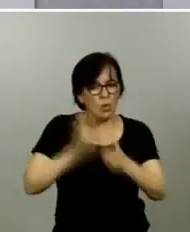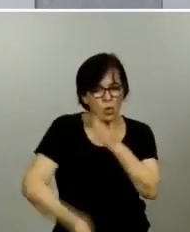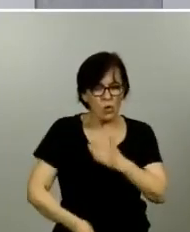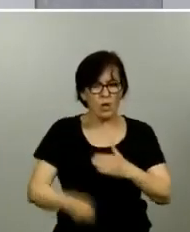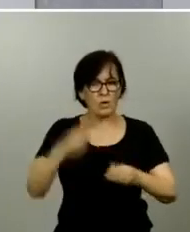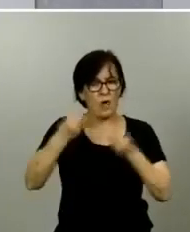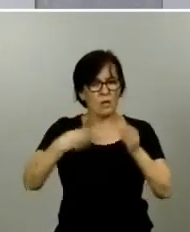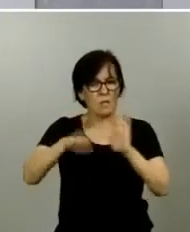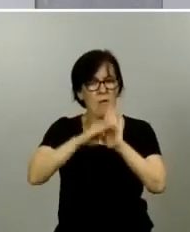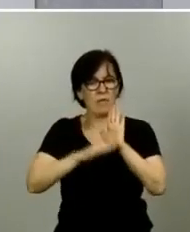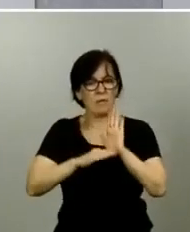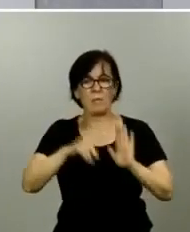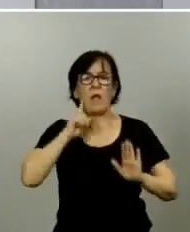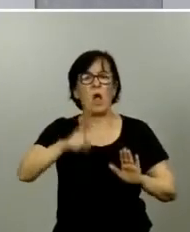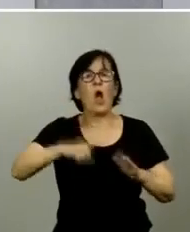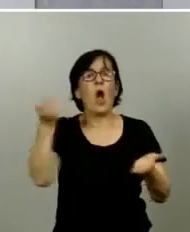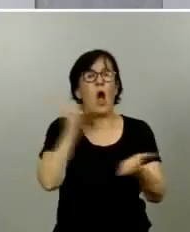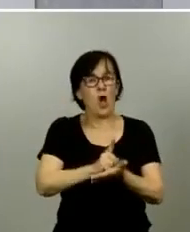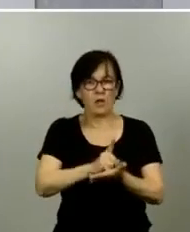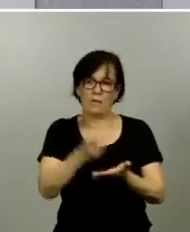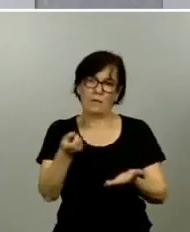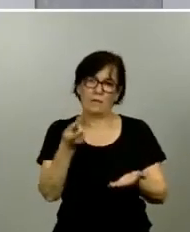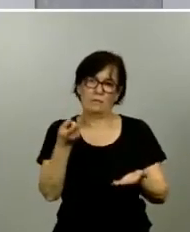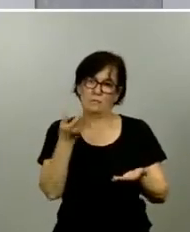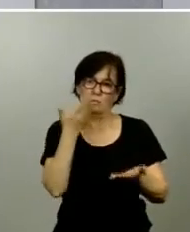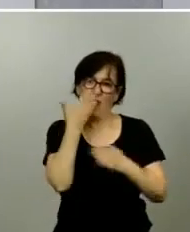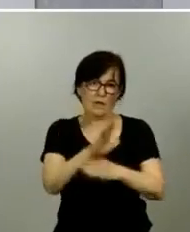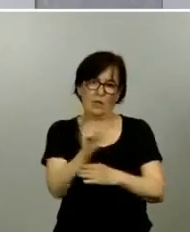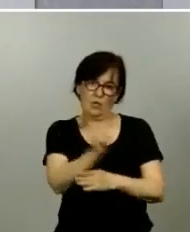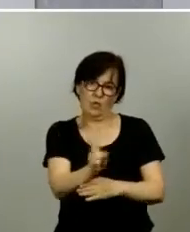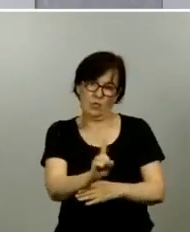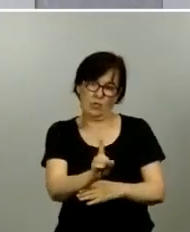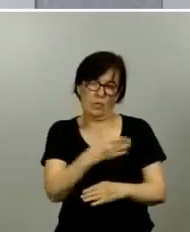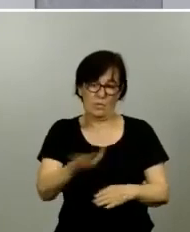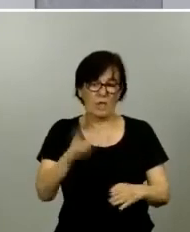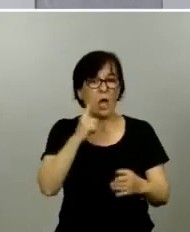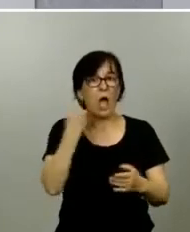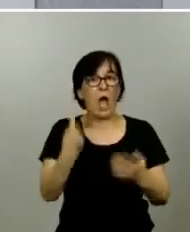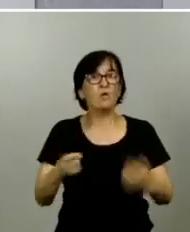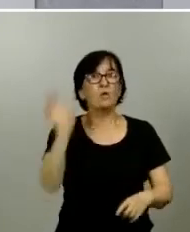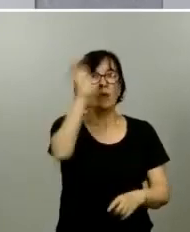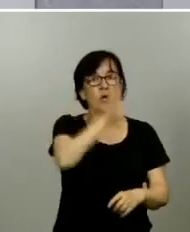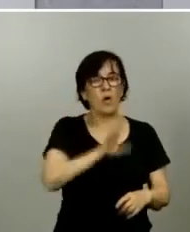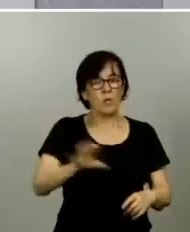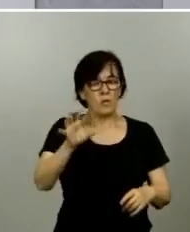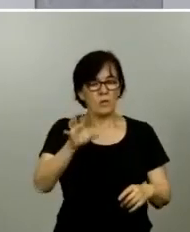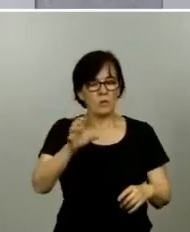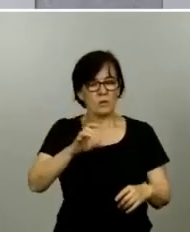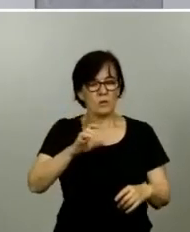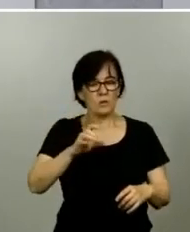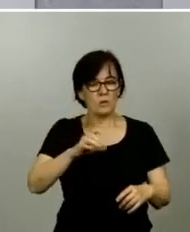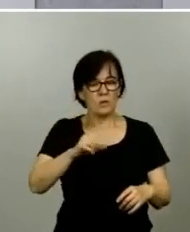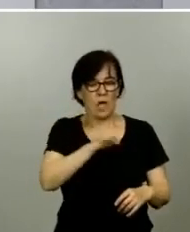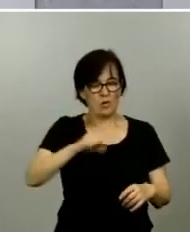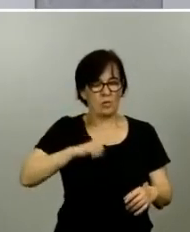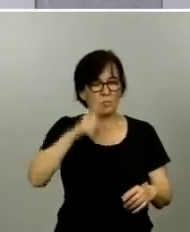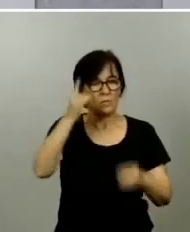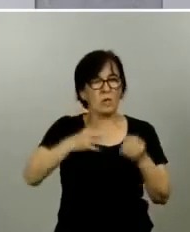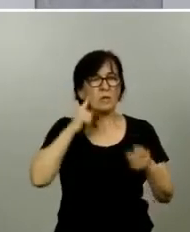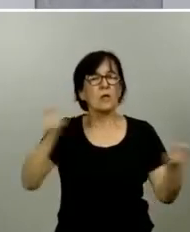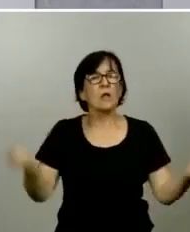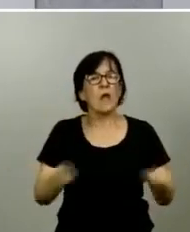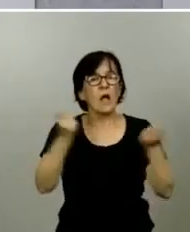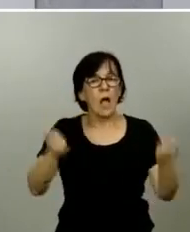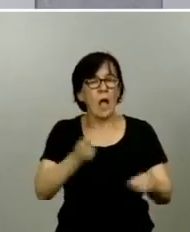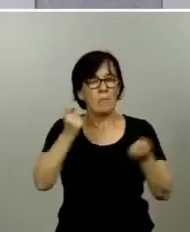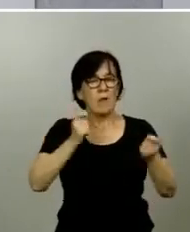tomar para evitar que se produzan ese tipo de conductas algunas comunidades autónomas han tomado la iniciativa de hacer campañas de comunicación